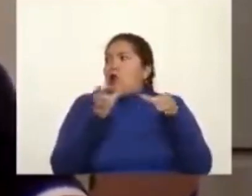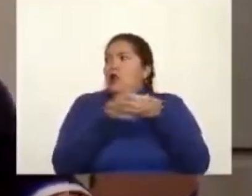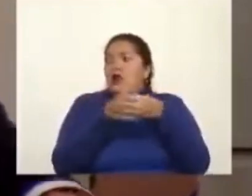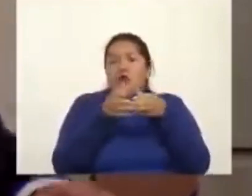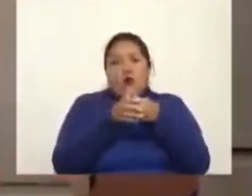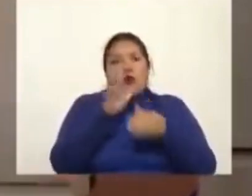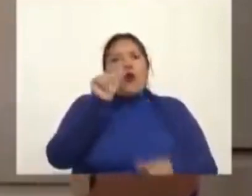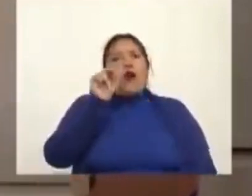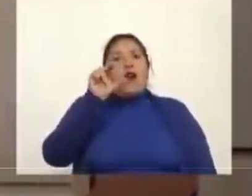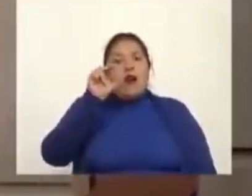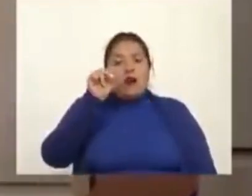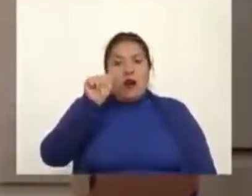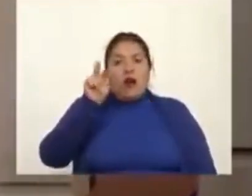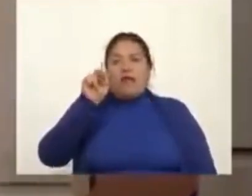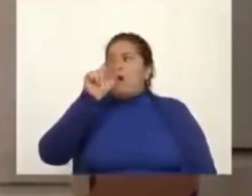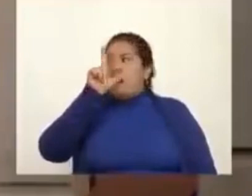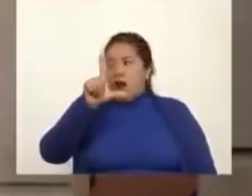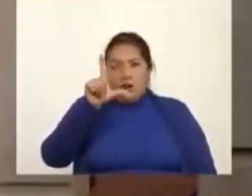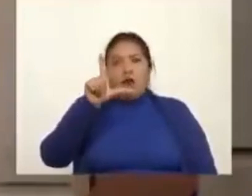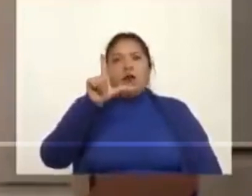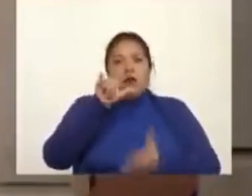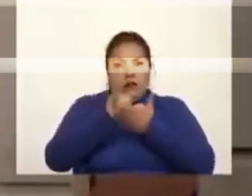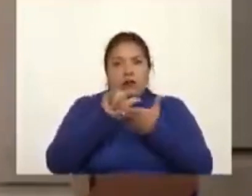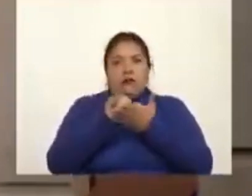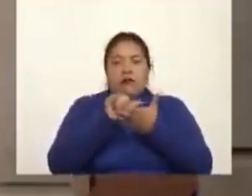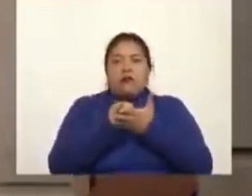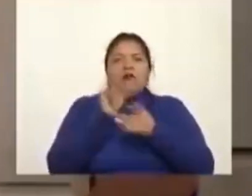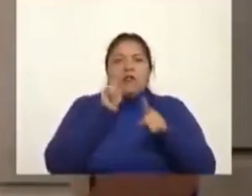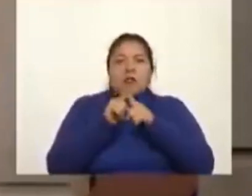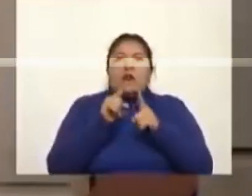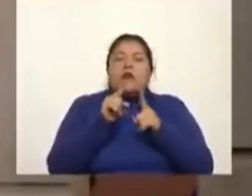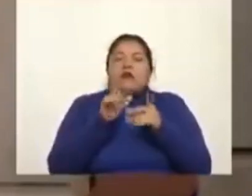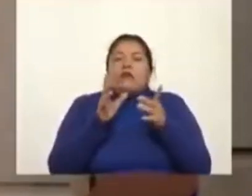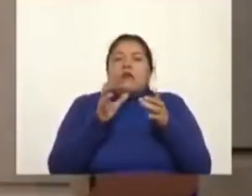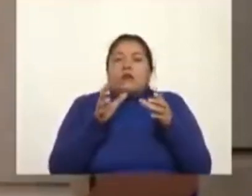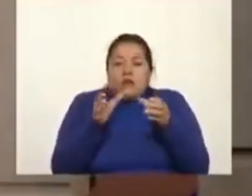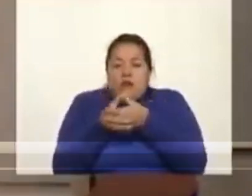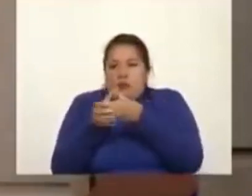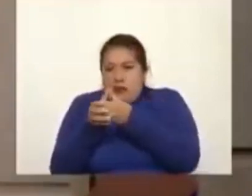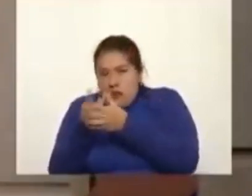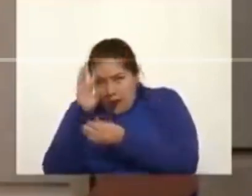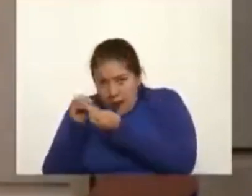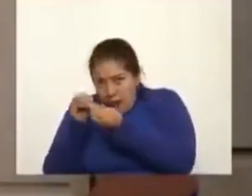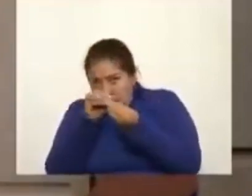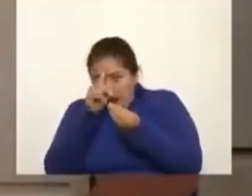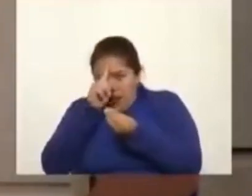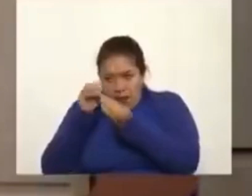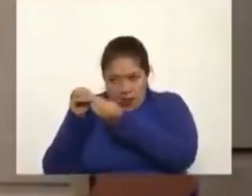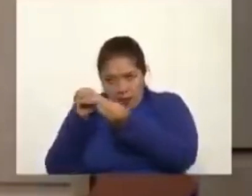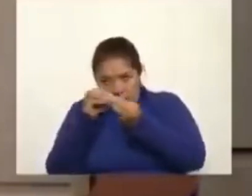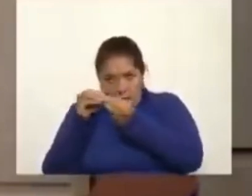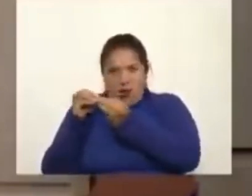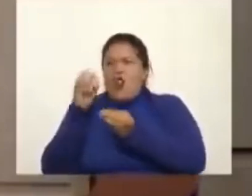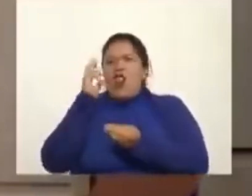y los Solarte. Habría un compromiso interno, hoy ya lo sabemos. Claro, un compromiso